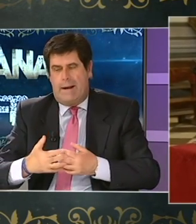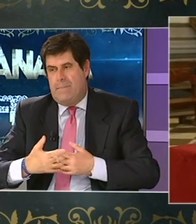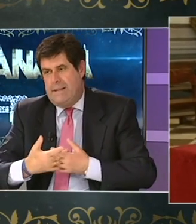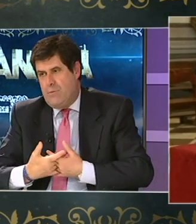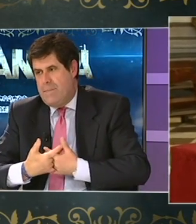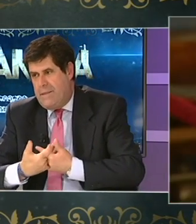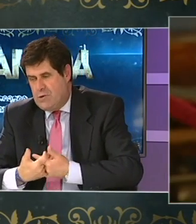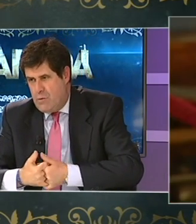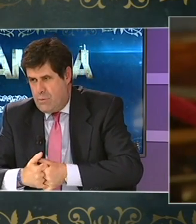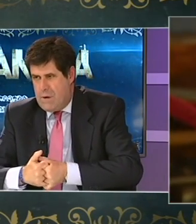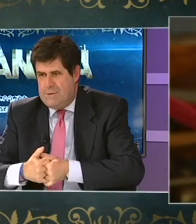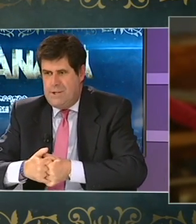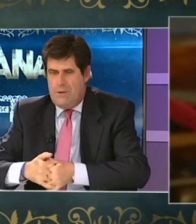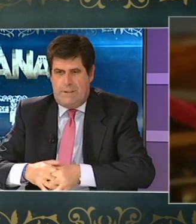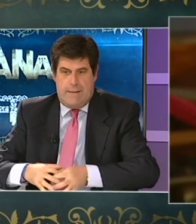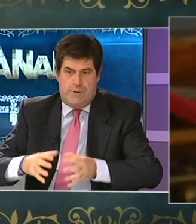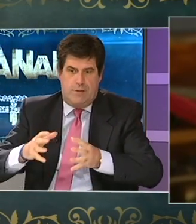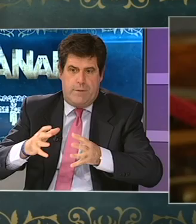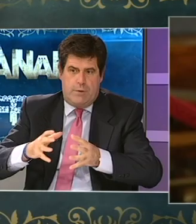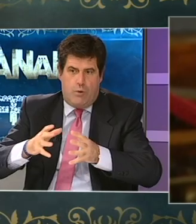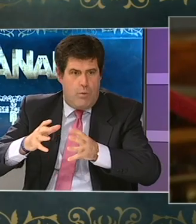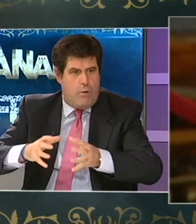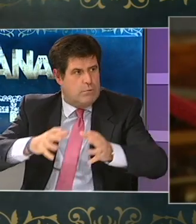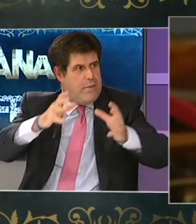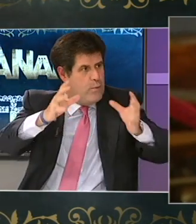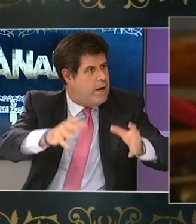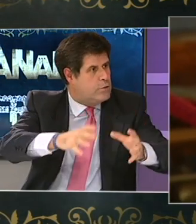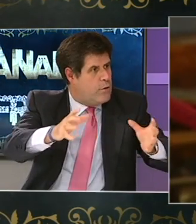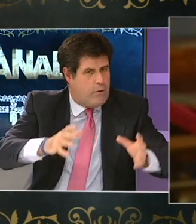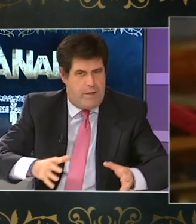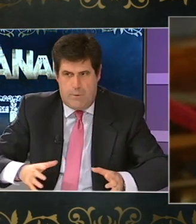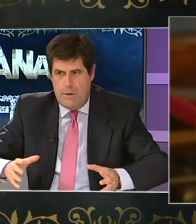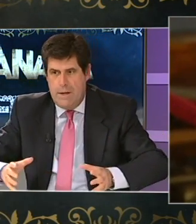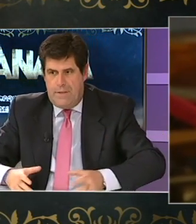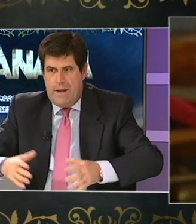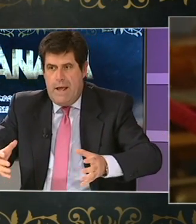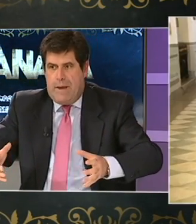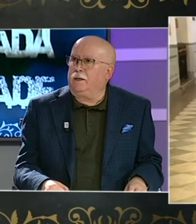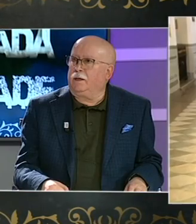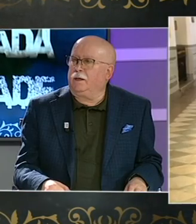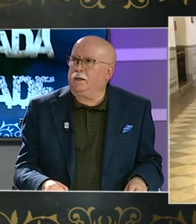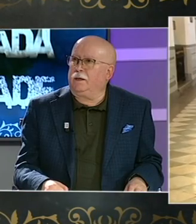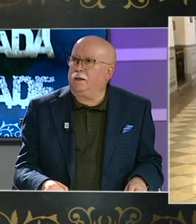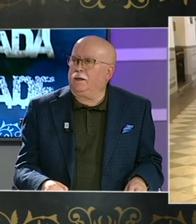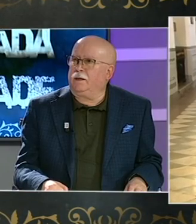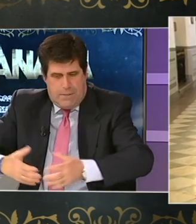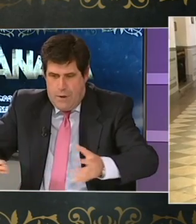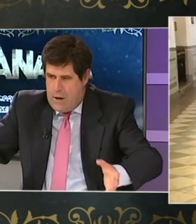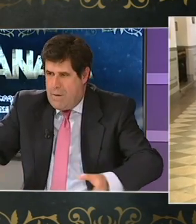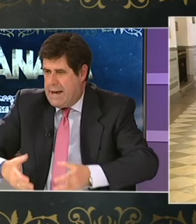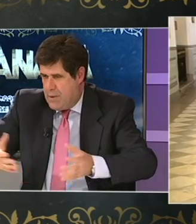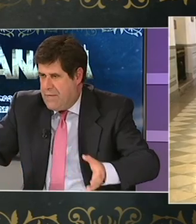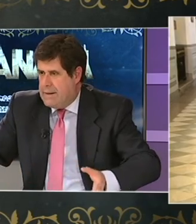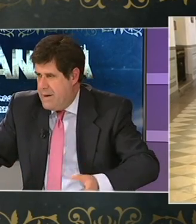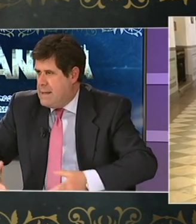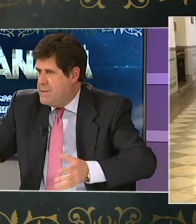a volver a repetir porque parece que somos un poco cansinos y tenemos síndrome de Estocolmo con otra ciudad que todos conocemos pero allí con las cosas buenas